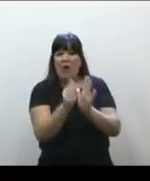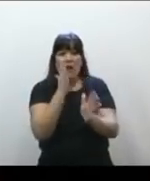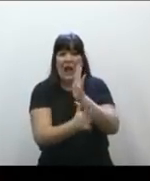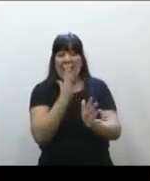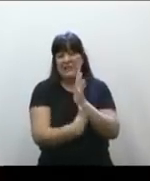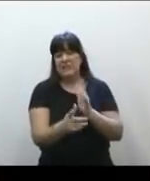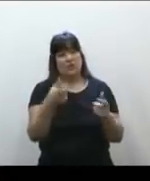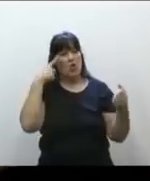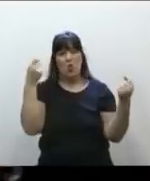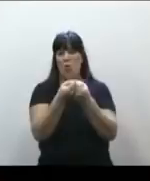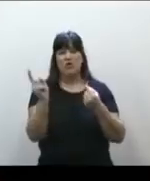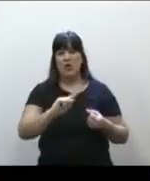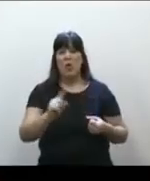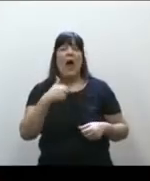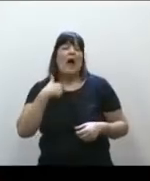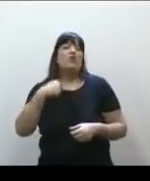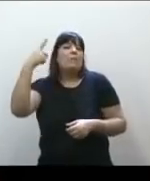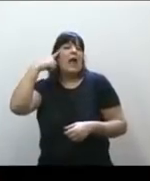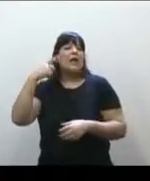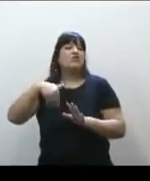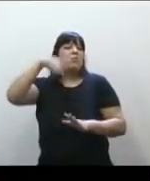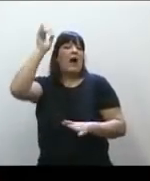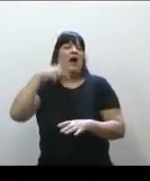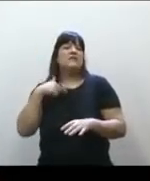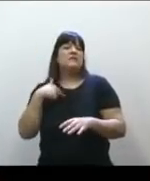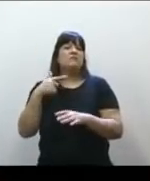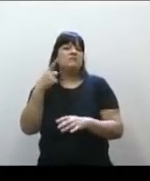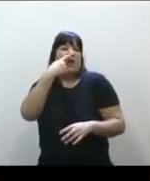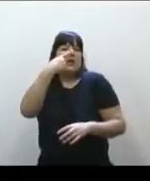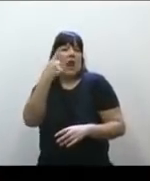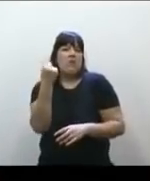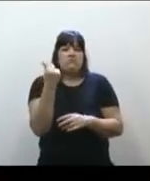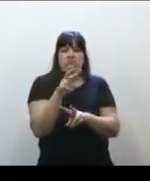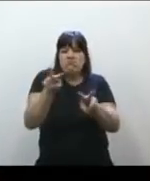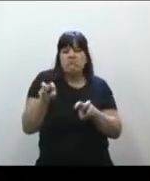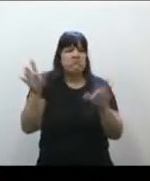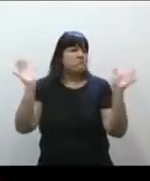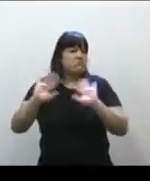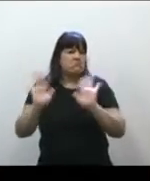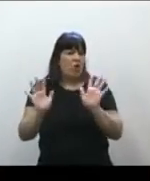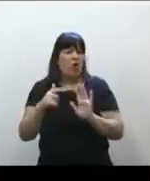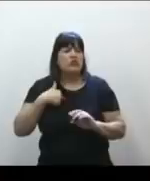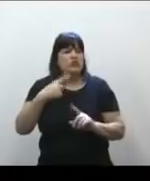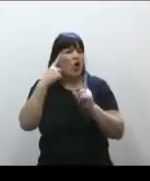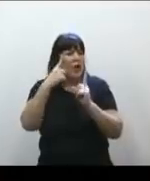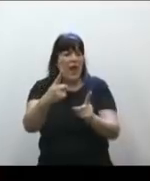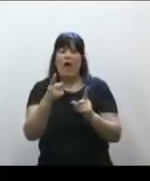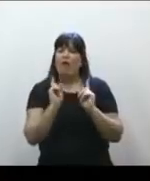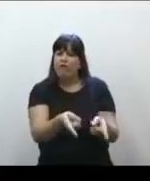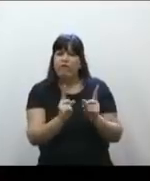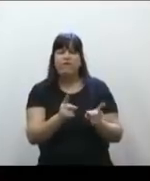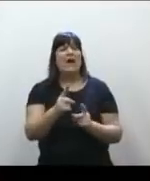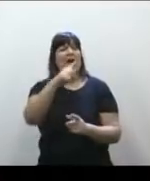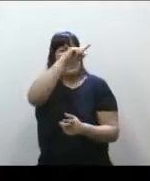Y no es porque tengo una visión liberal, para nada. Siempre creo y voy a seguir creyendo en un Estado